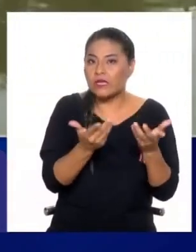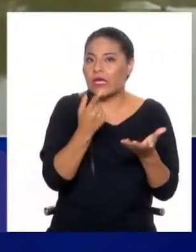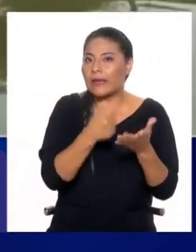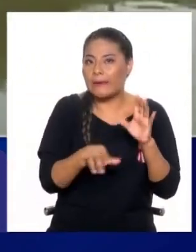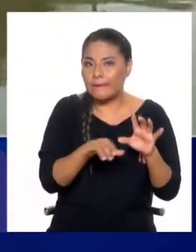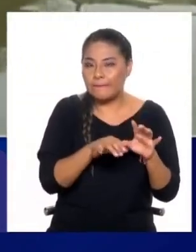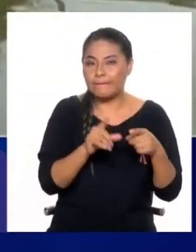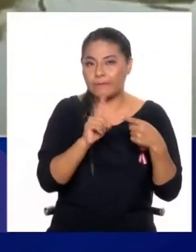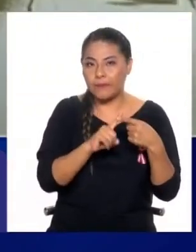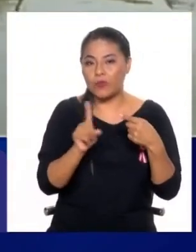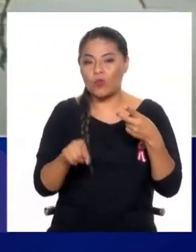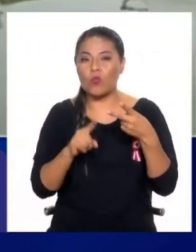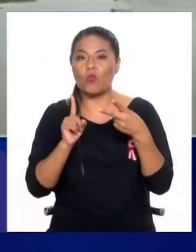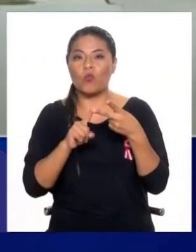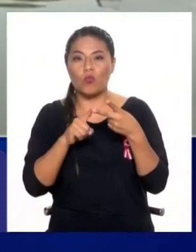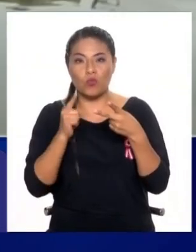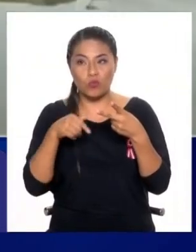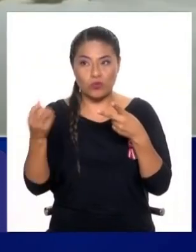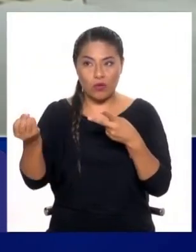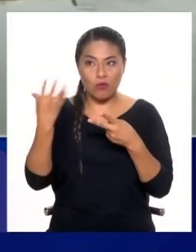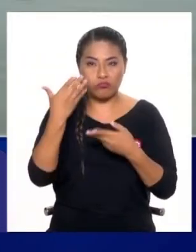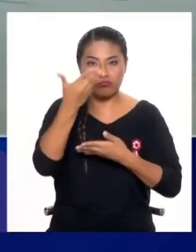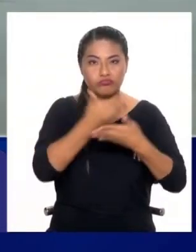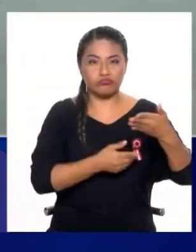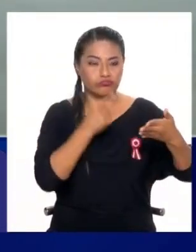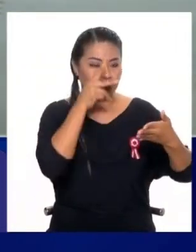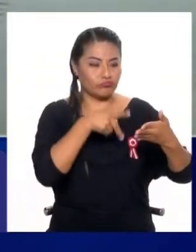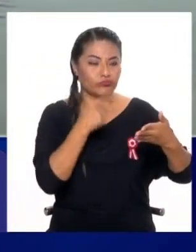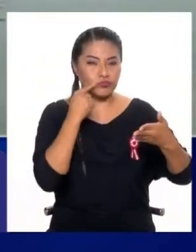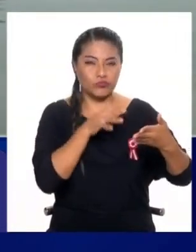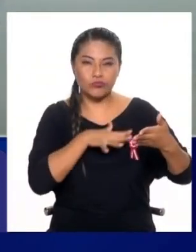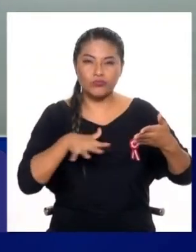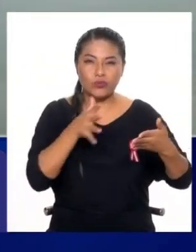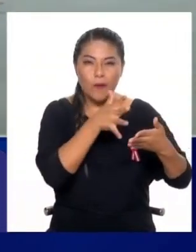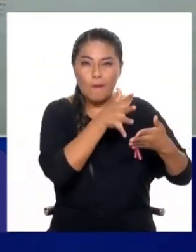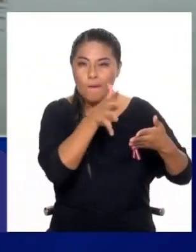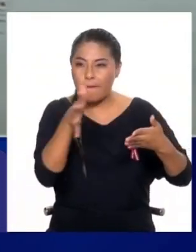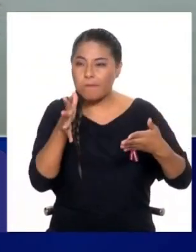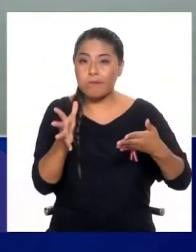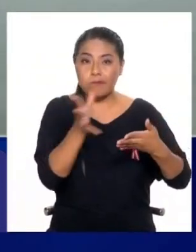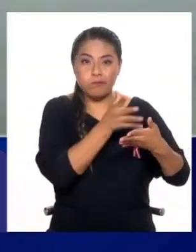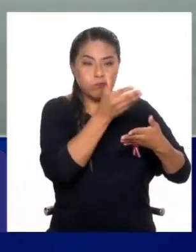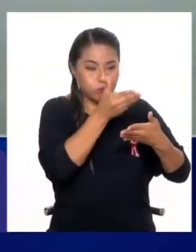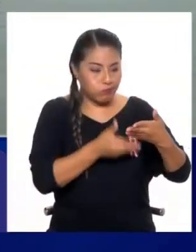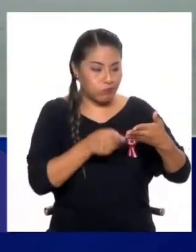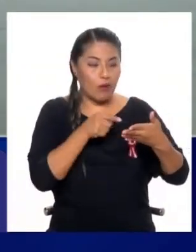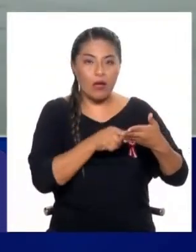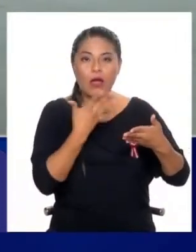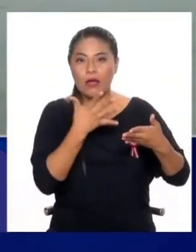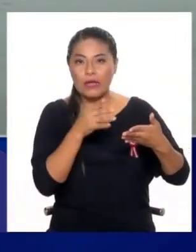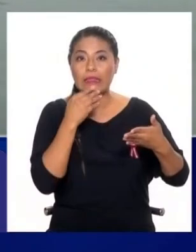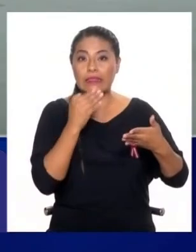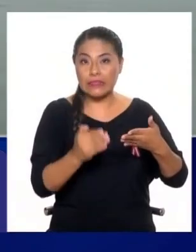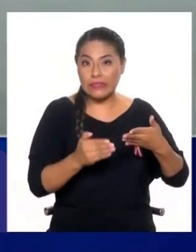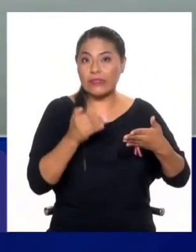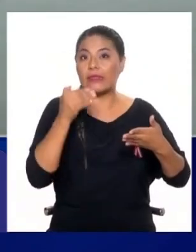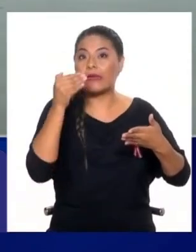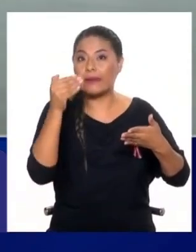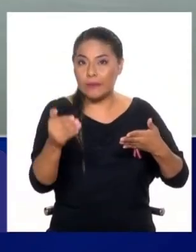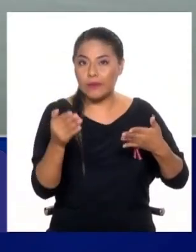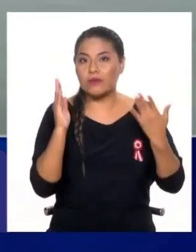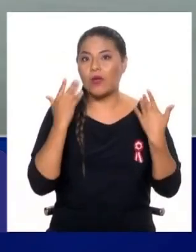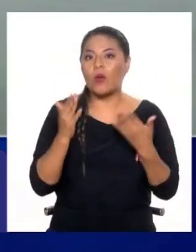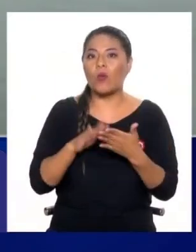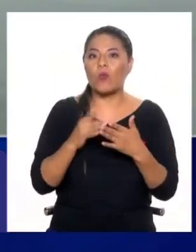ya con estas evidencias científicas saber qué obras hay que hacer, sobre todo para, en el corto tiempo que tenemos,